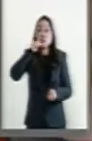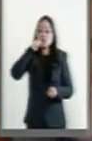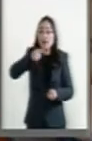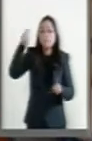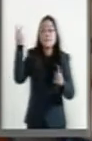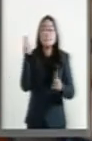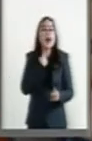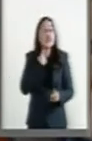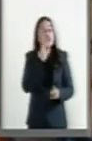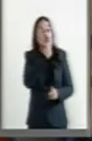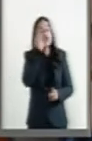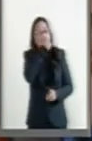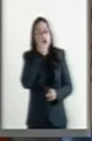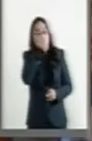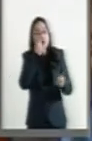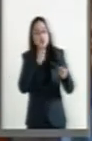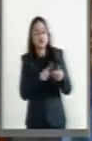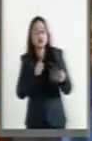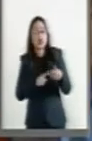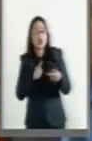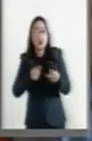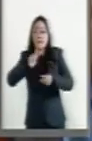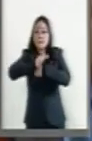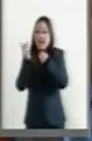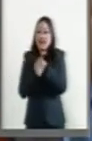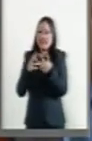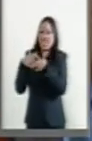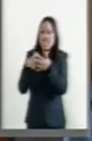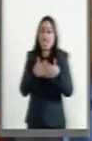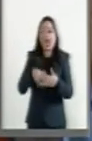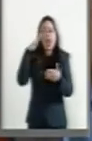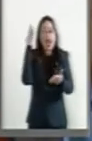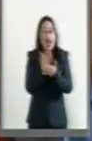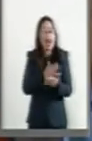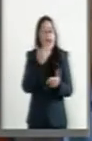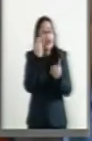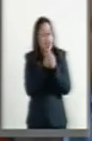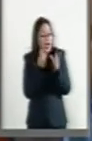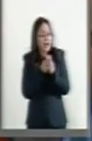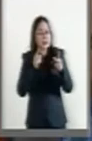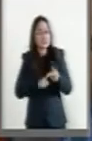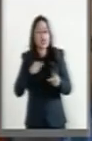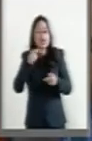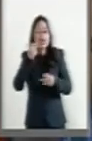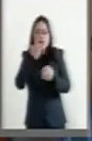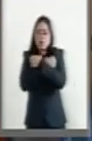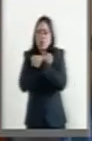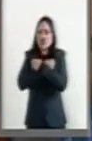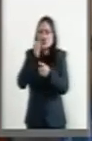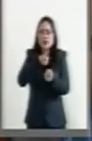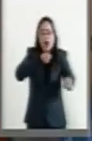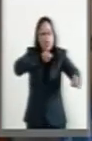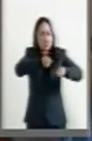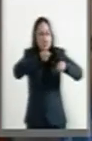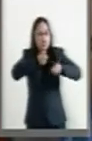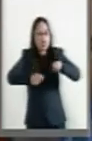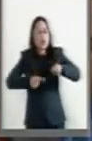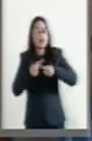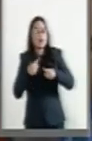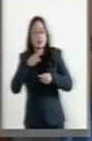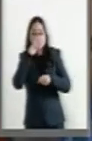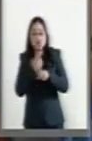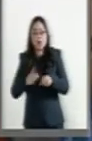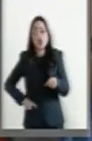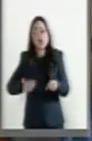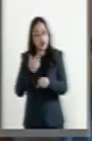dos jóvenes estudiantes. Al desorden nacional que hace que se suspendan clases, que se juegue con la educación como si fuera un juguete del gobernador, que